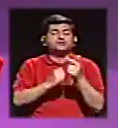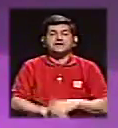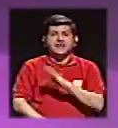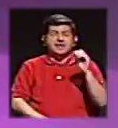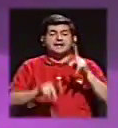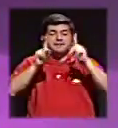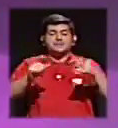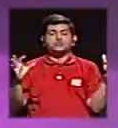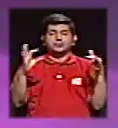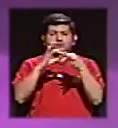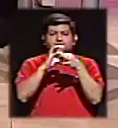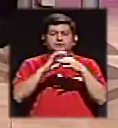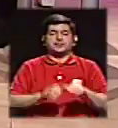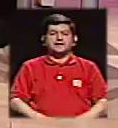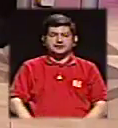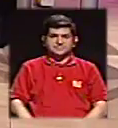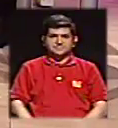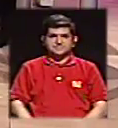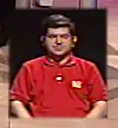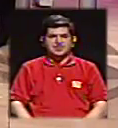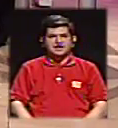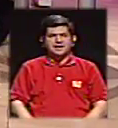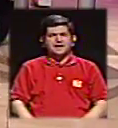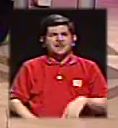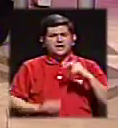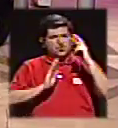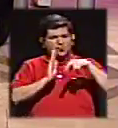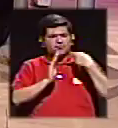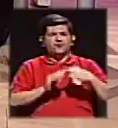conexión de la gente. Entonces, ¿qué papel juegan los medios sociales?